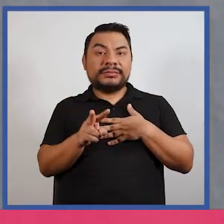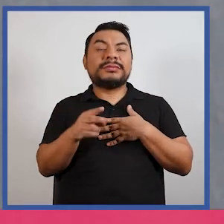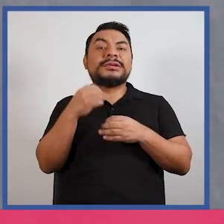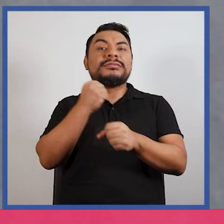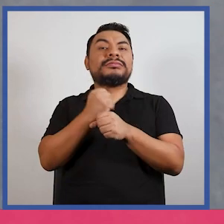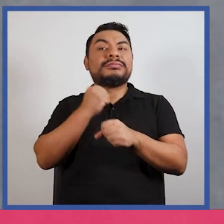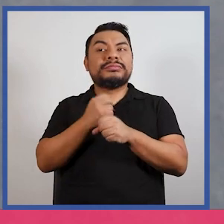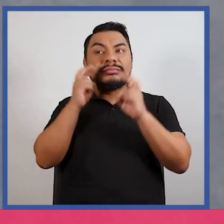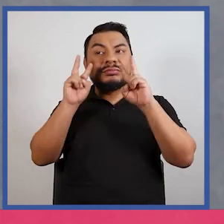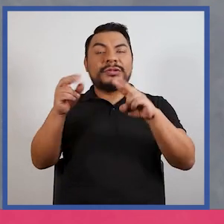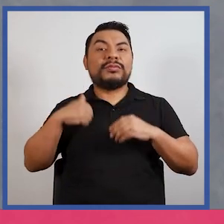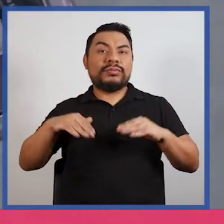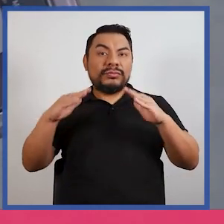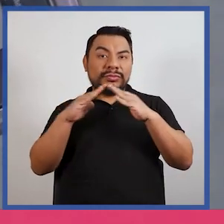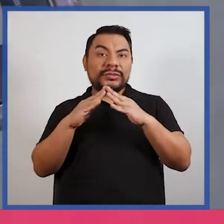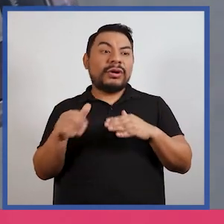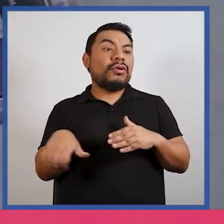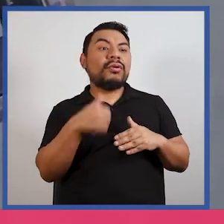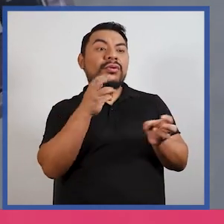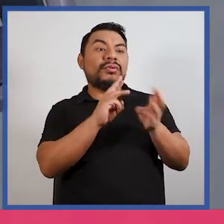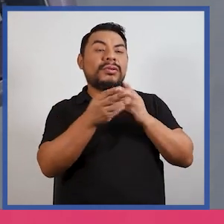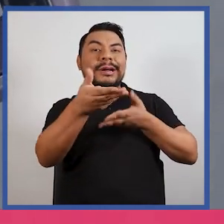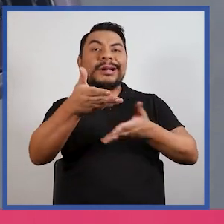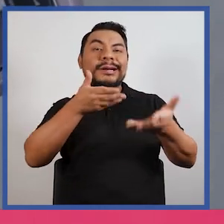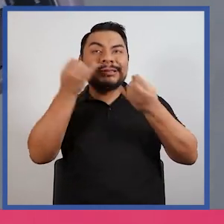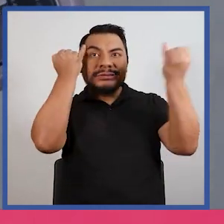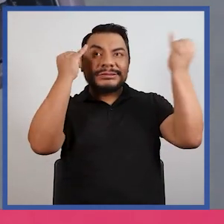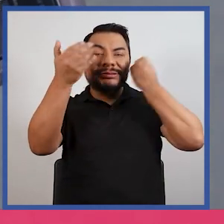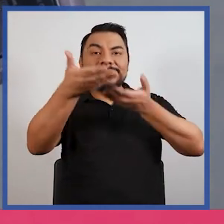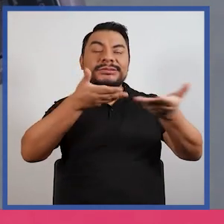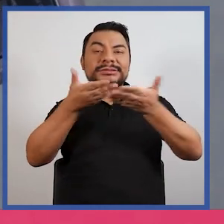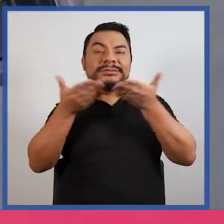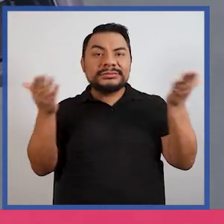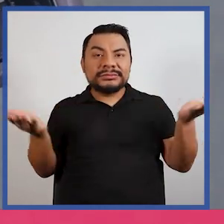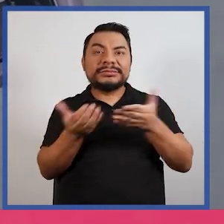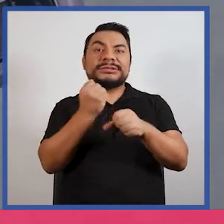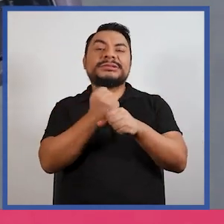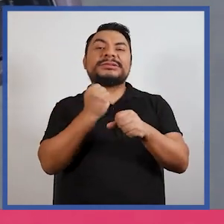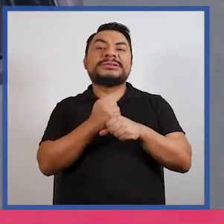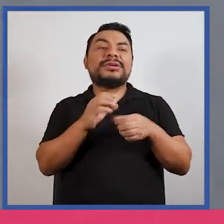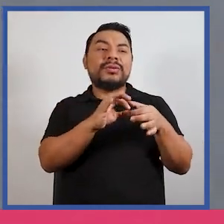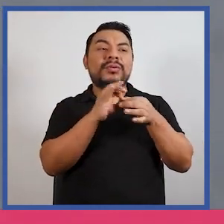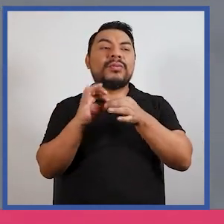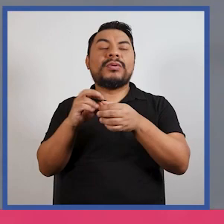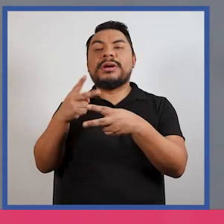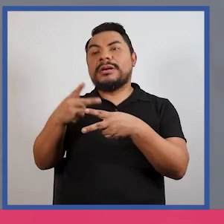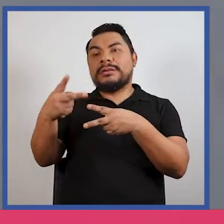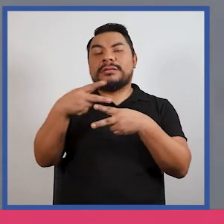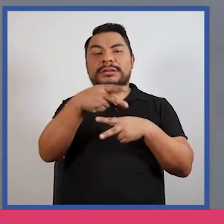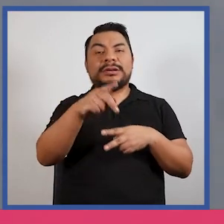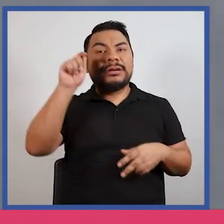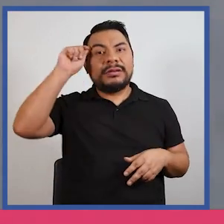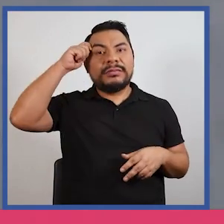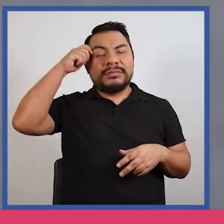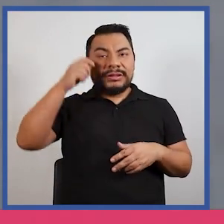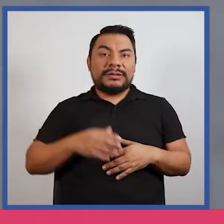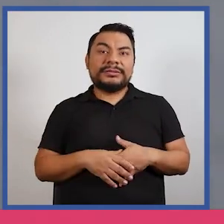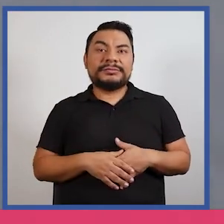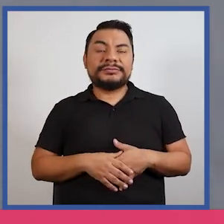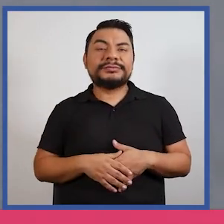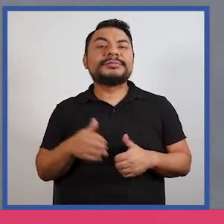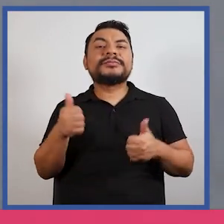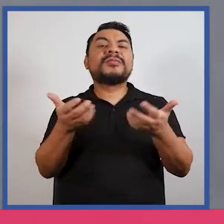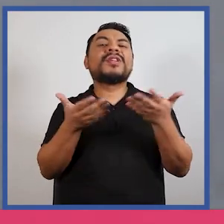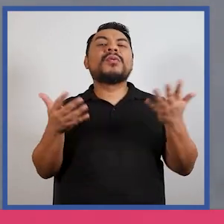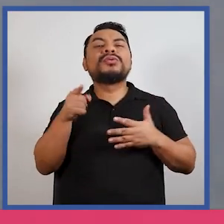gestión municipal y otro donde intercambian ideas, fomentan negocios y la unión de los vecinos de Magdalena del Mar.